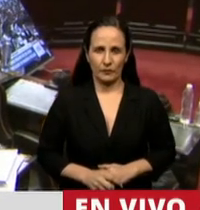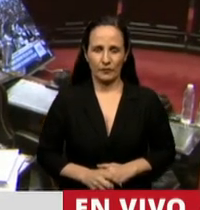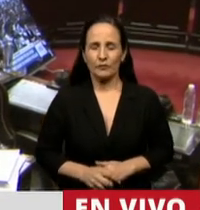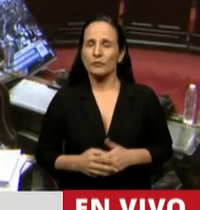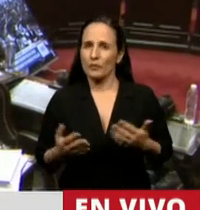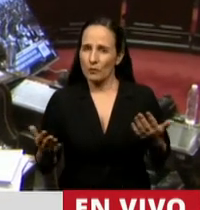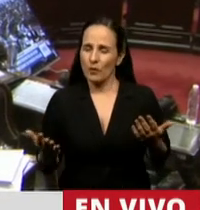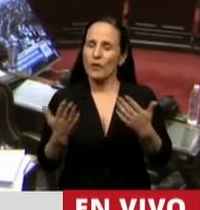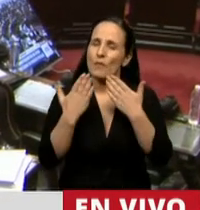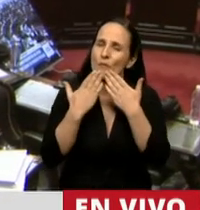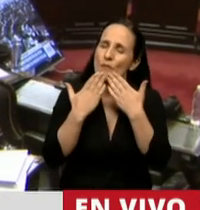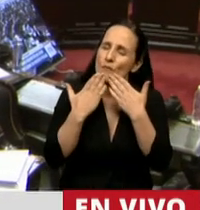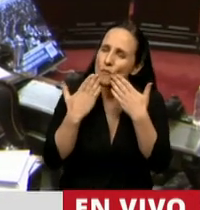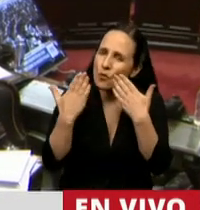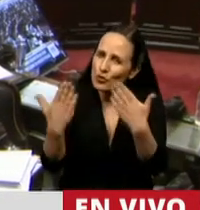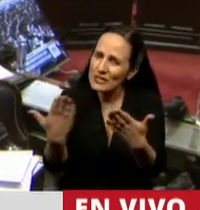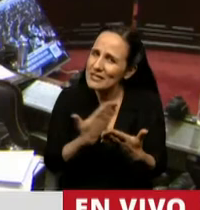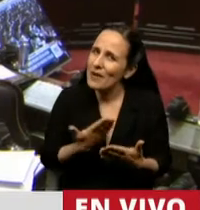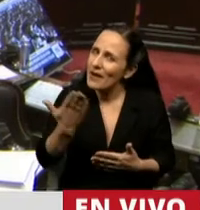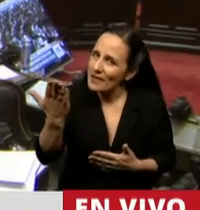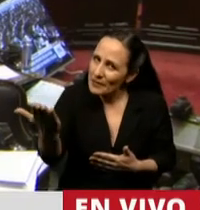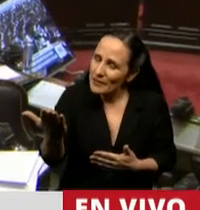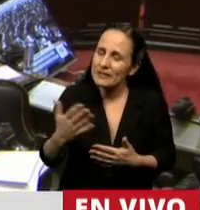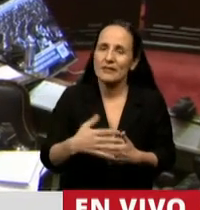Bien, muchísimas gracias Presidente.